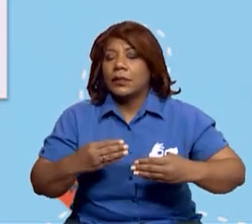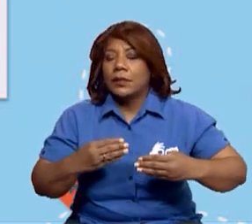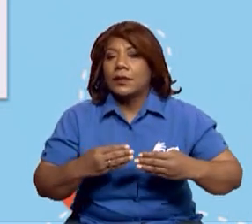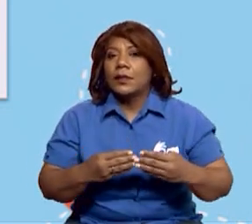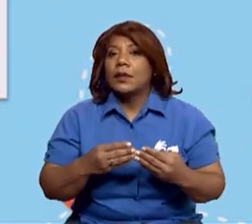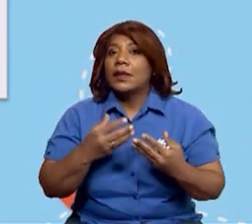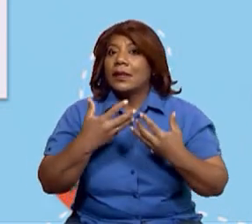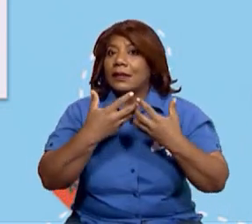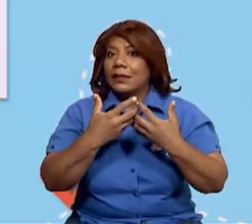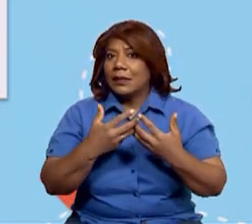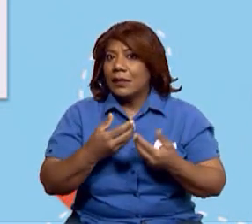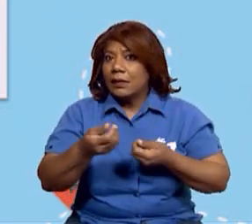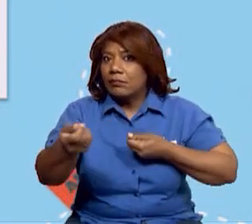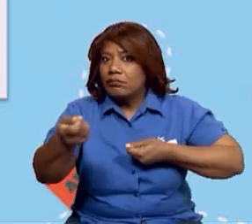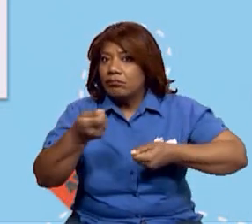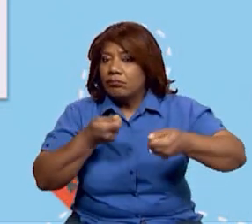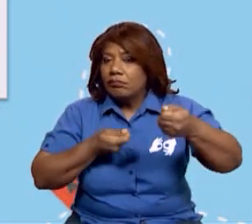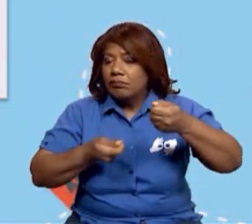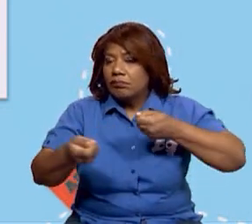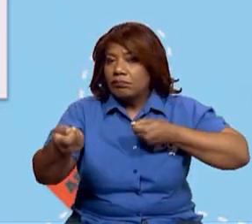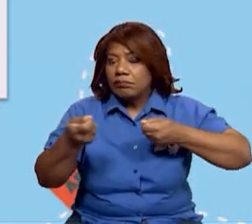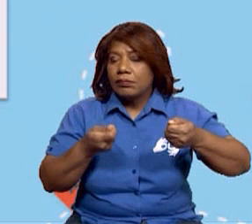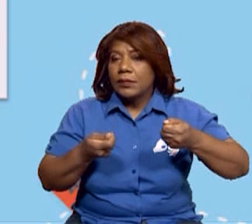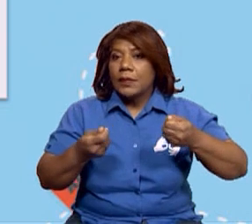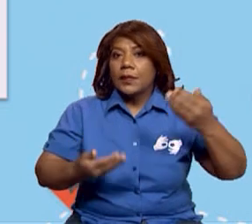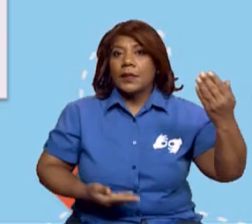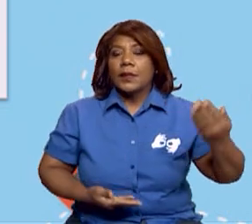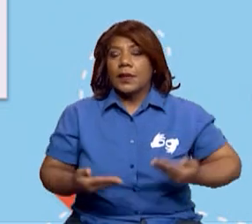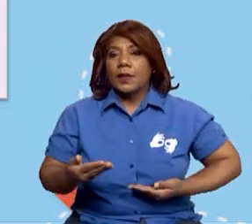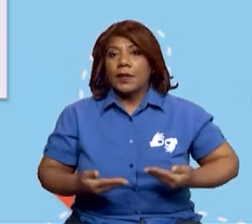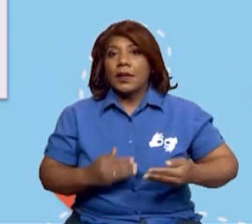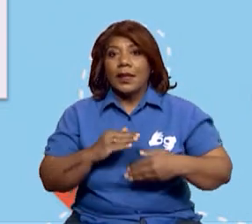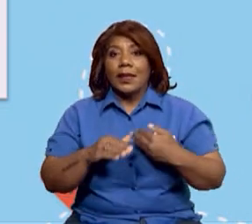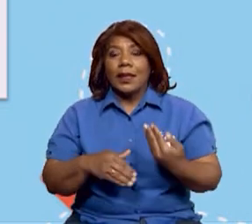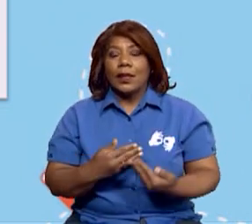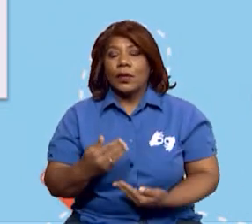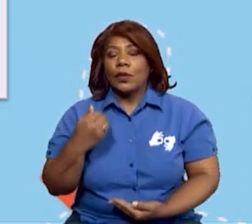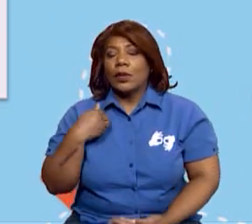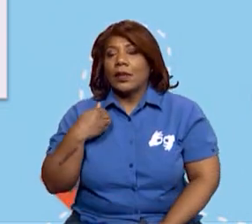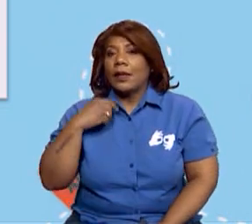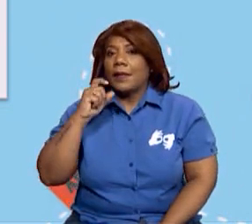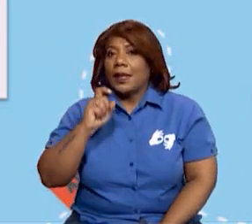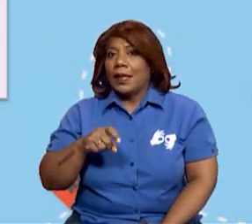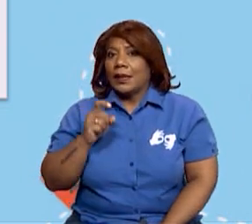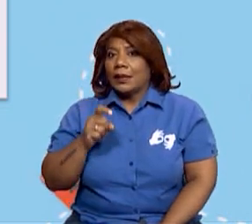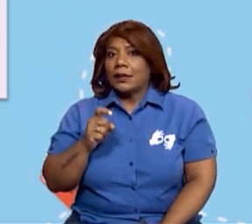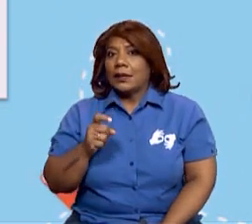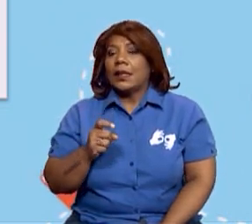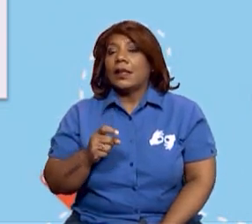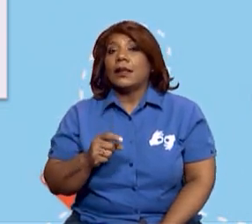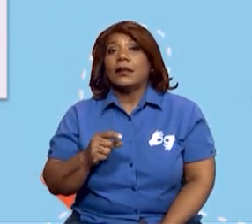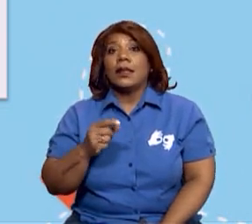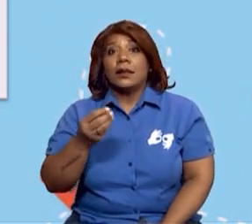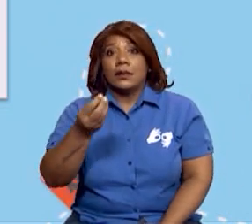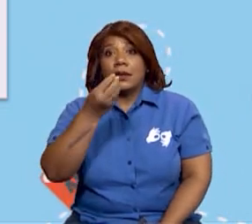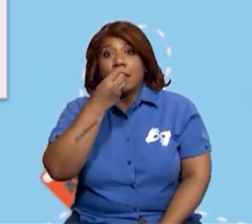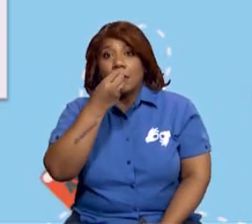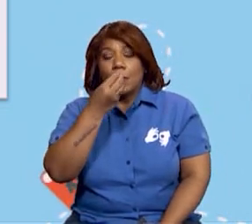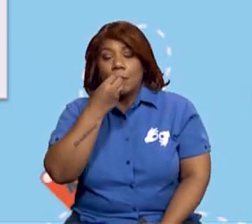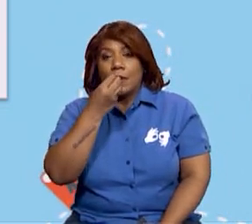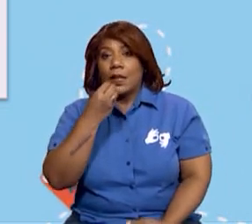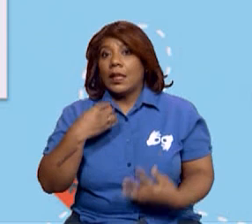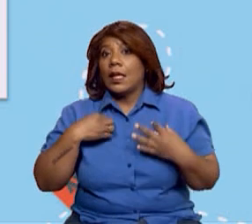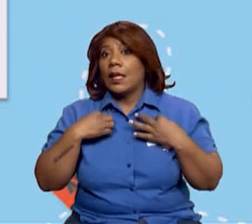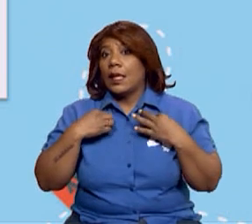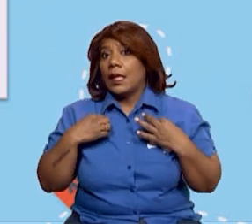la producción e intercambio de bienes y servicios con el fin de satisfacer las necesidades del consumidor y